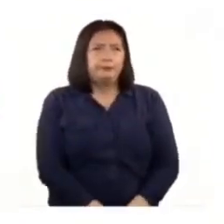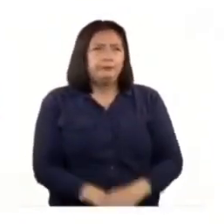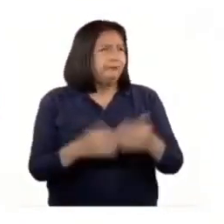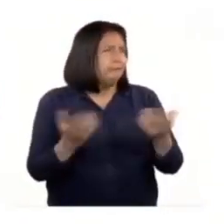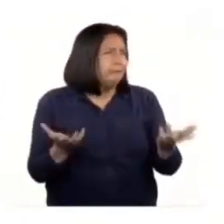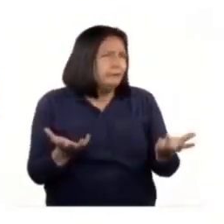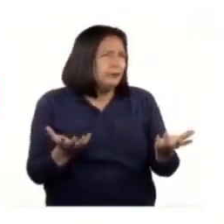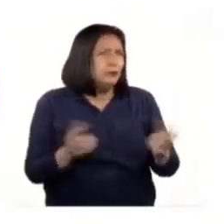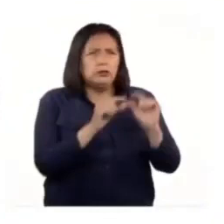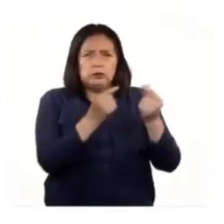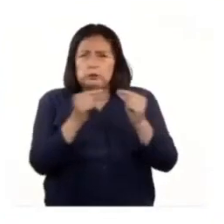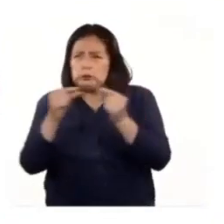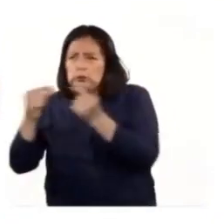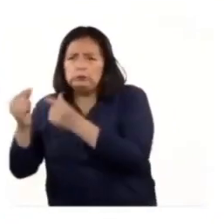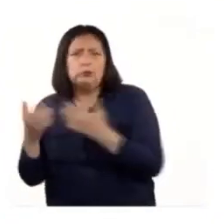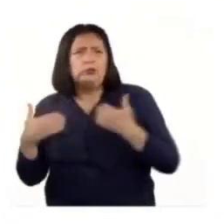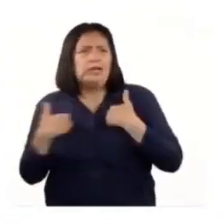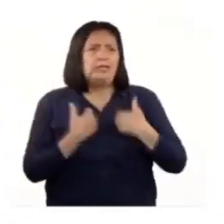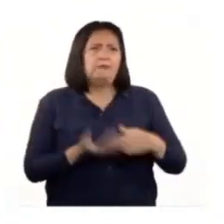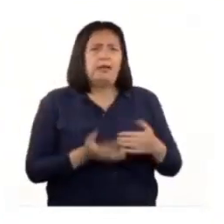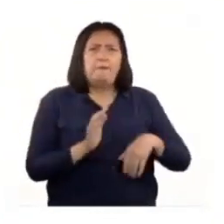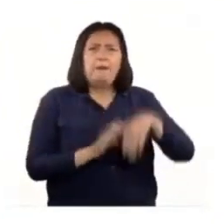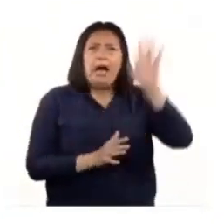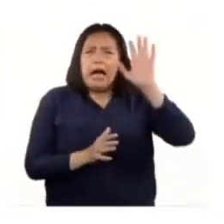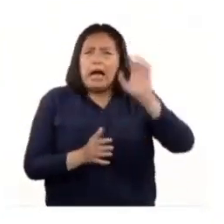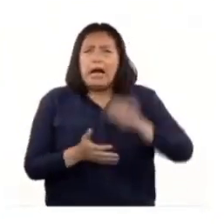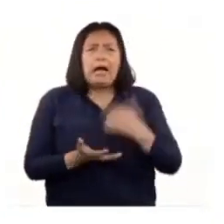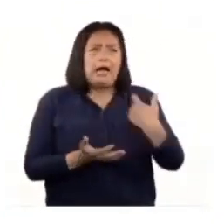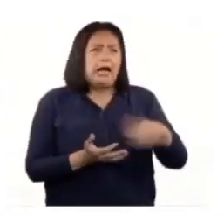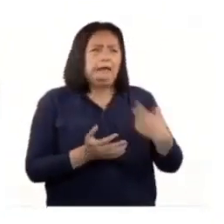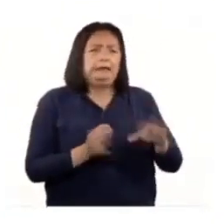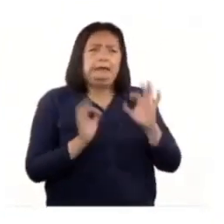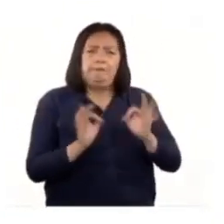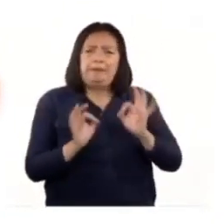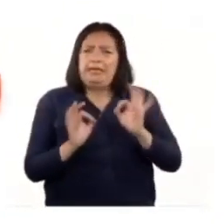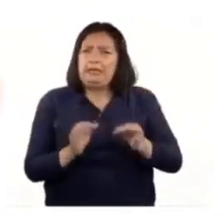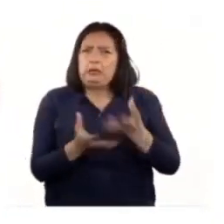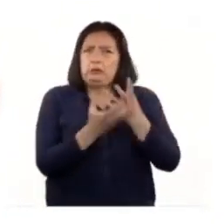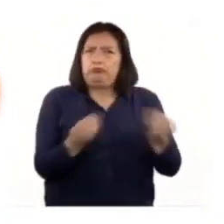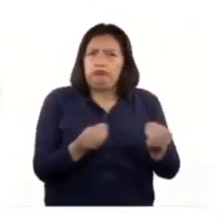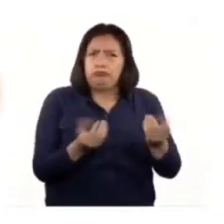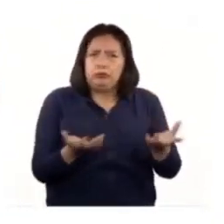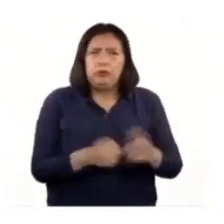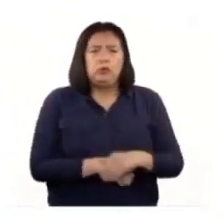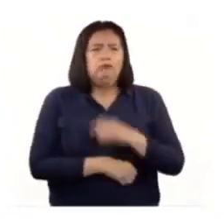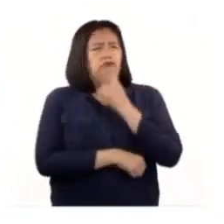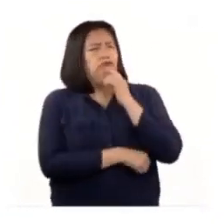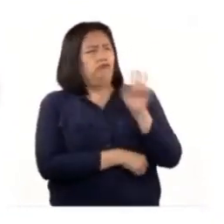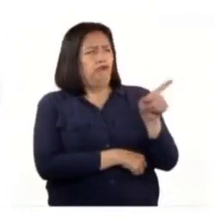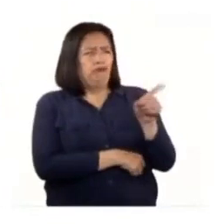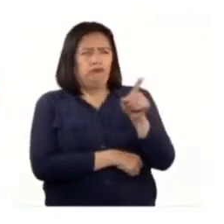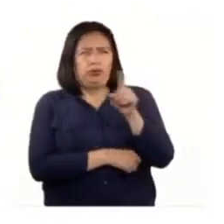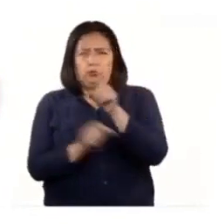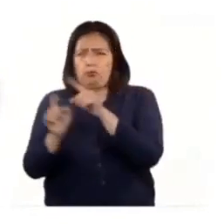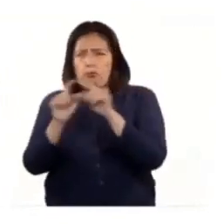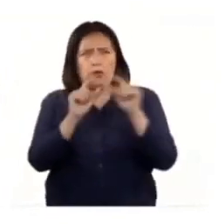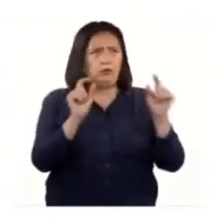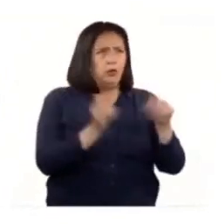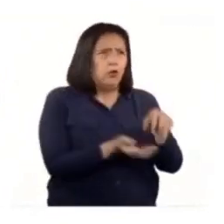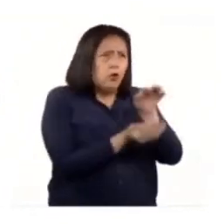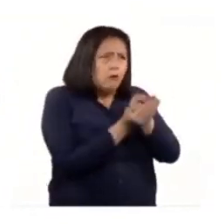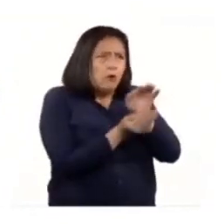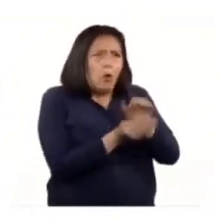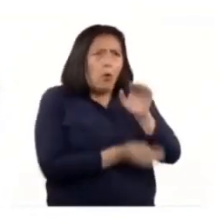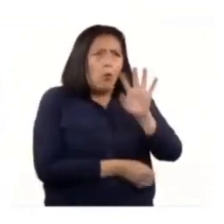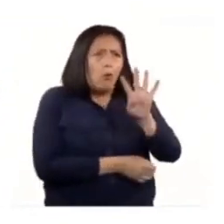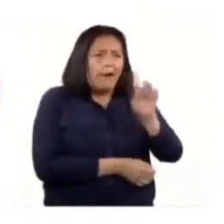¿Cuál es el grupo de animales que tiene más especies en peligro de extinción? Según el cuadro, en el grupo de los anfibios,